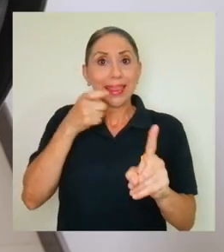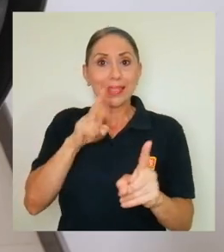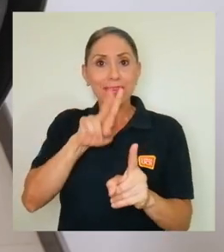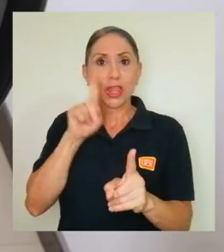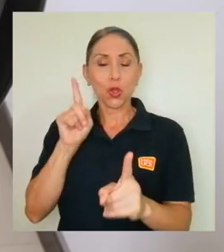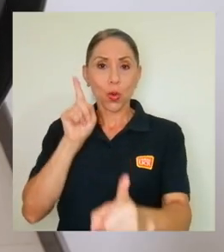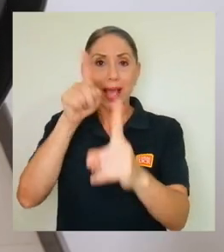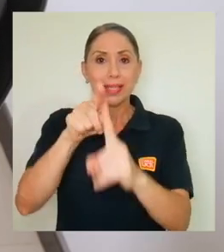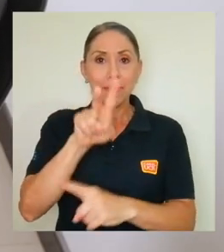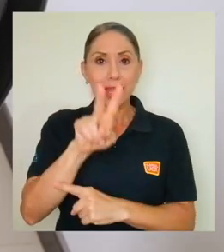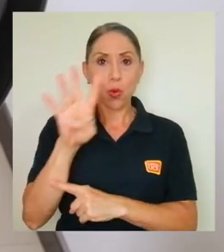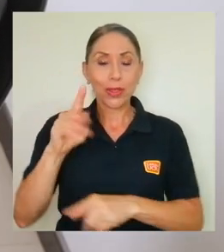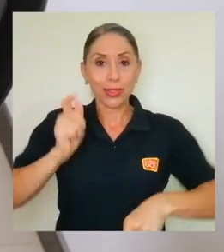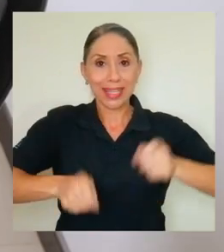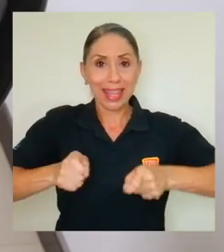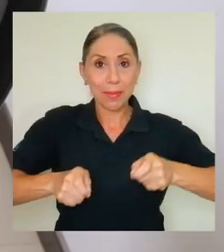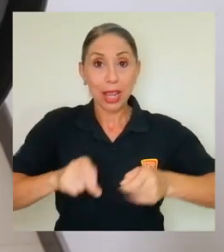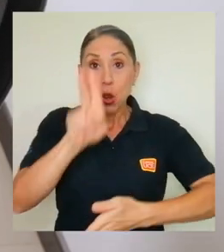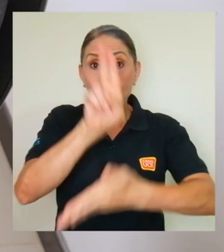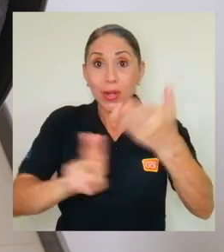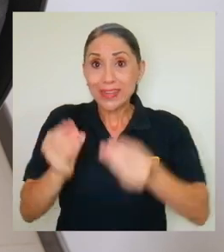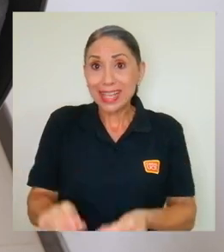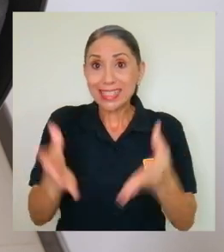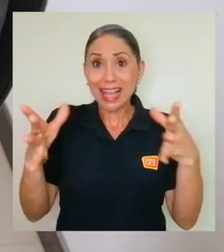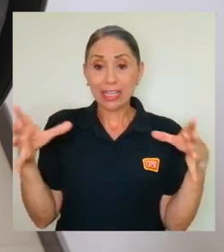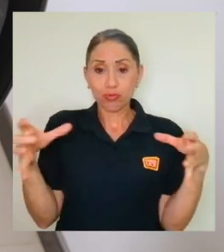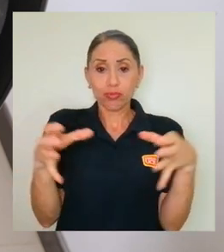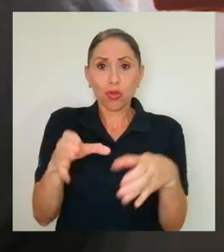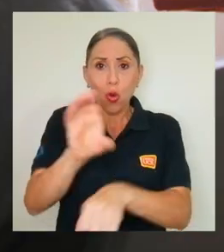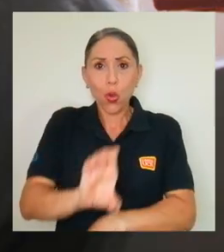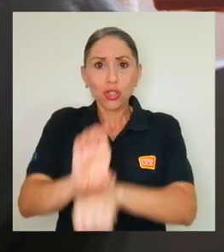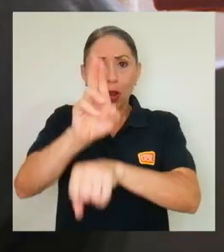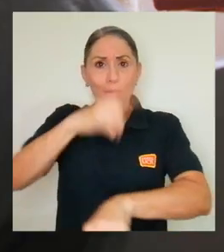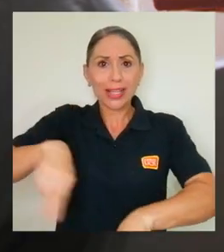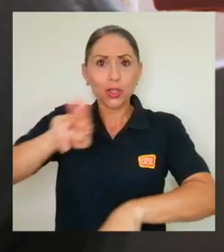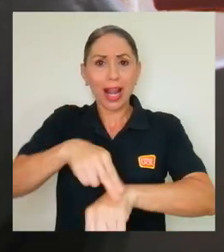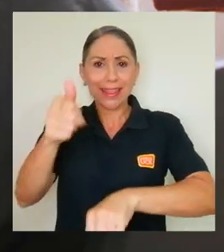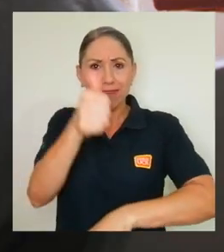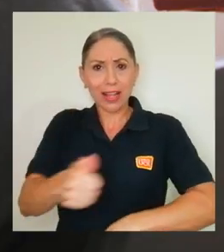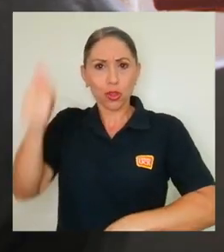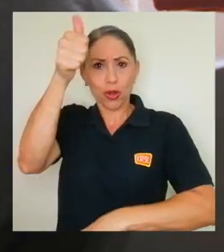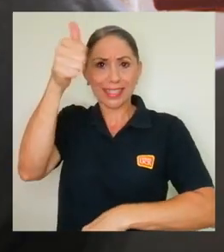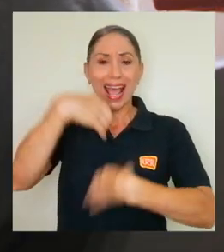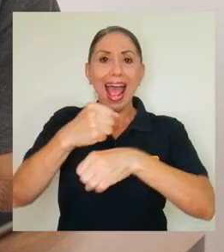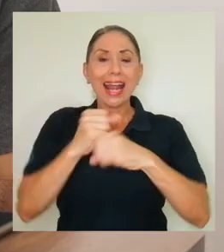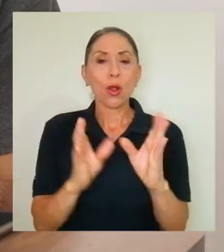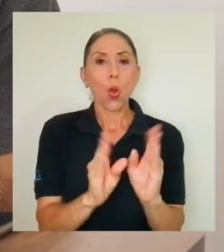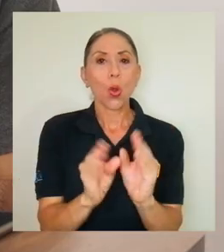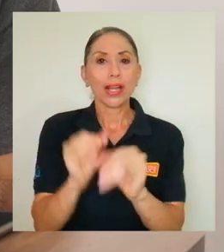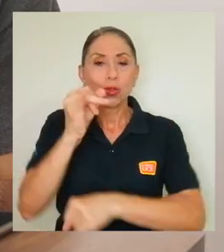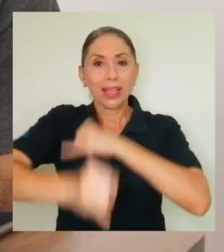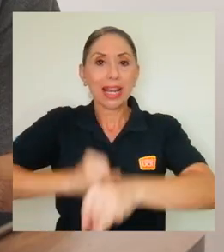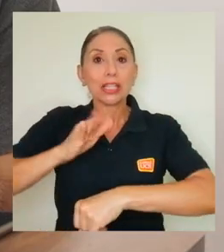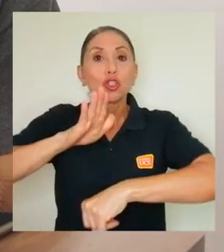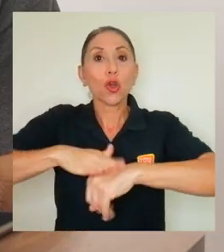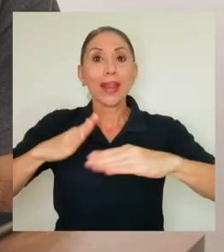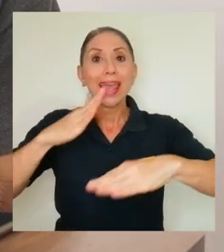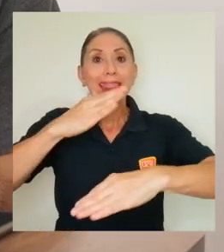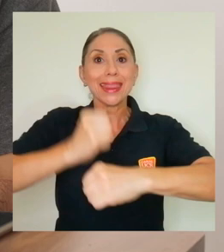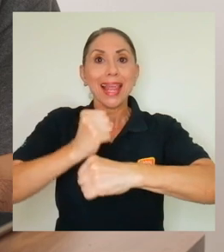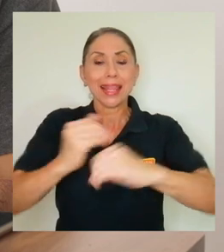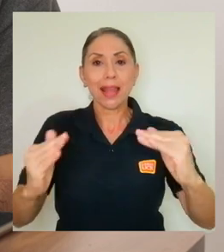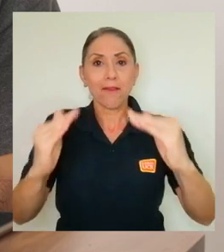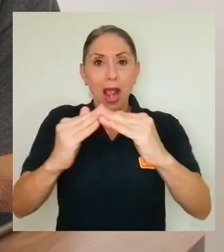21 al 24 de septiembre, las universidades estatales agrupadas en el Consejo Nacional de Rectores llevarán a cabo un Congreso Internacional sobre